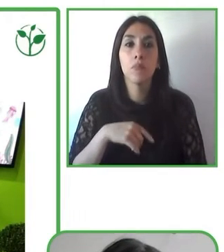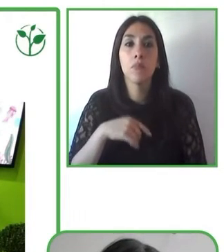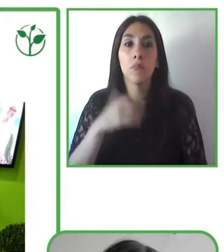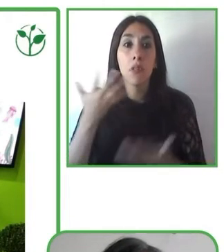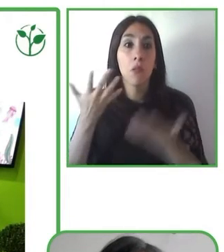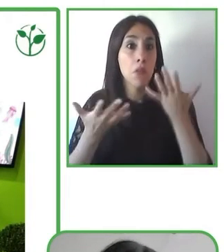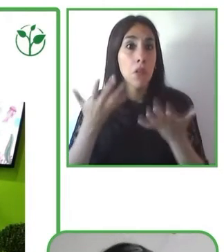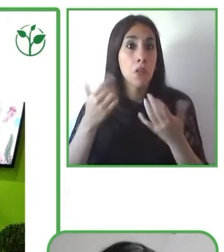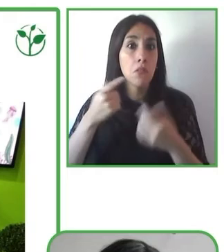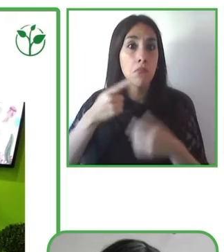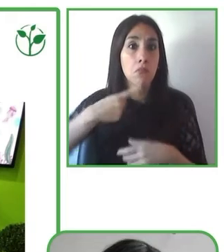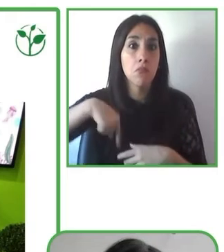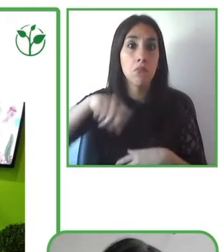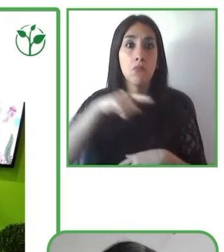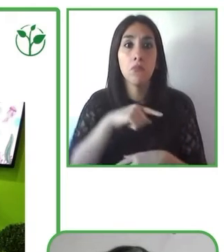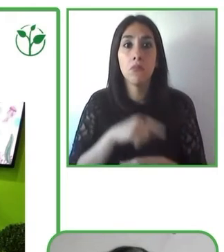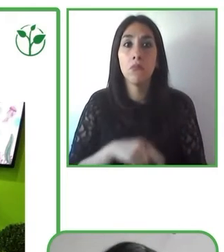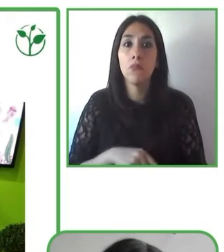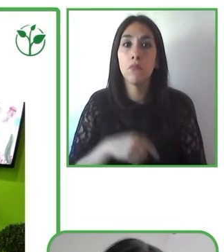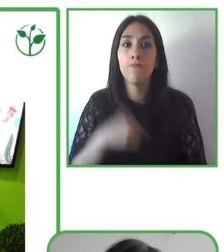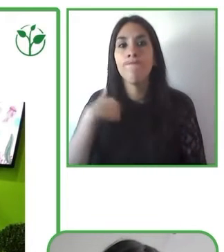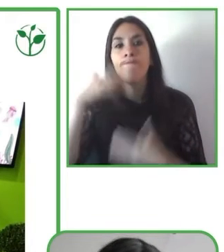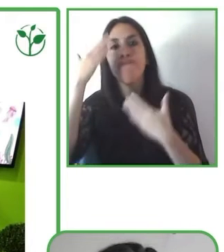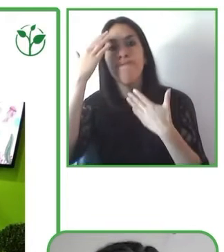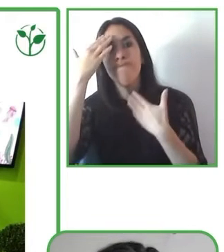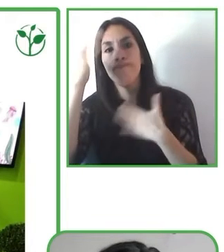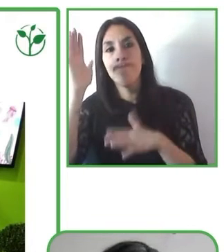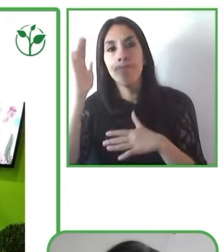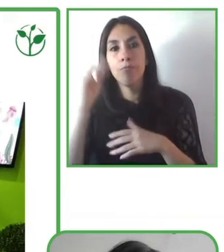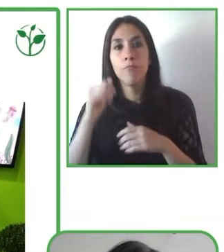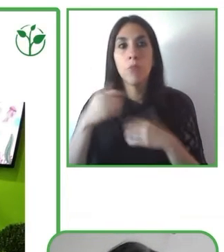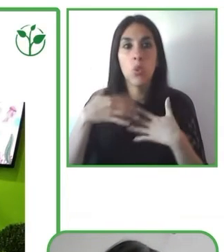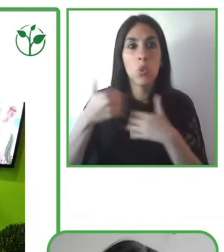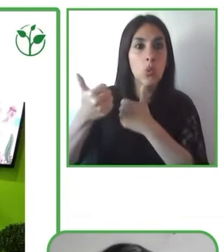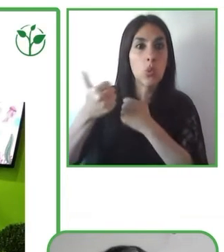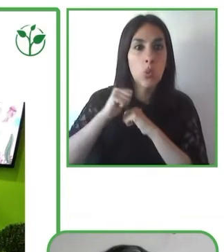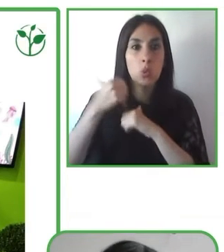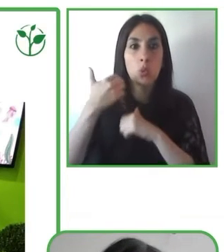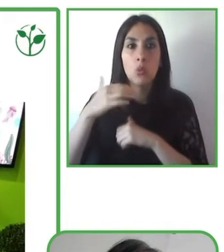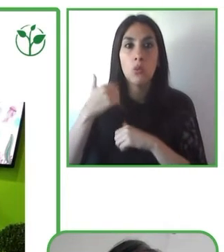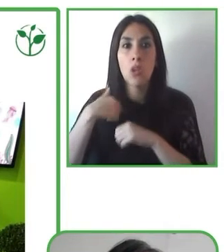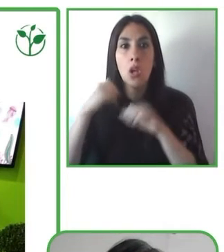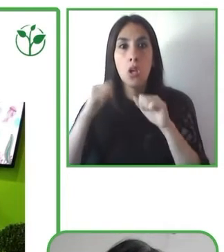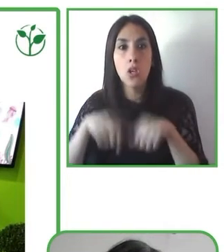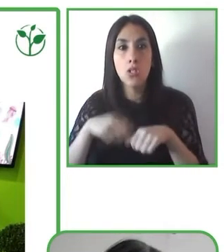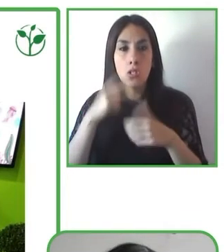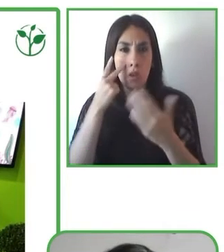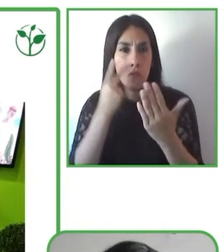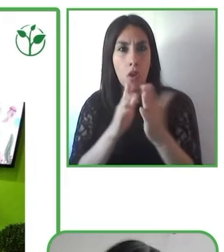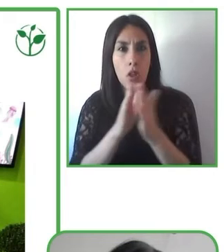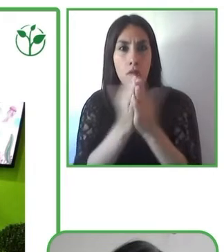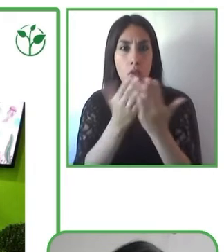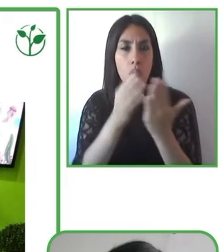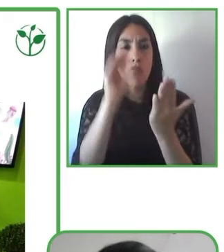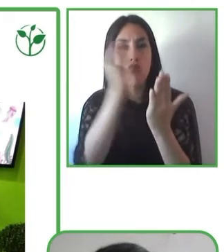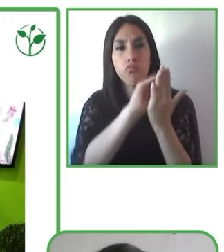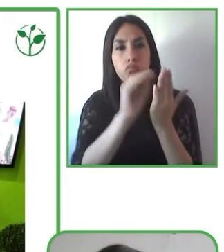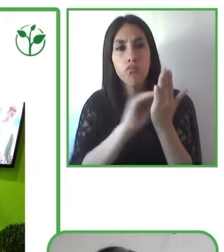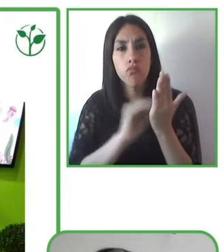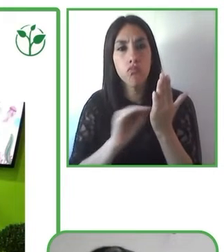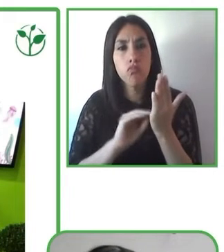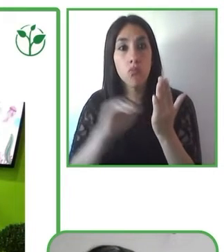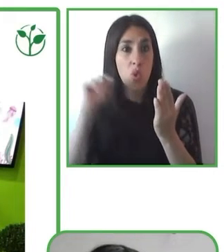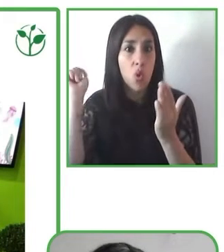cómo pensar un libro que pudiera ser para todos. Para nosotros, pensar en